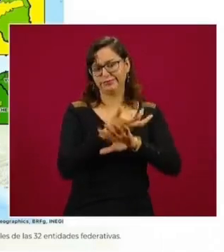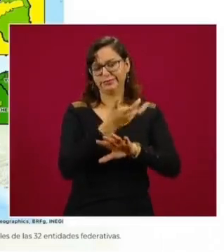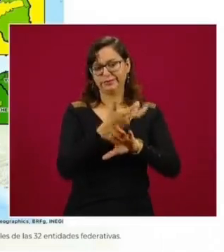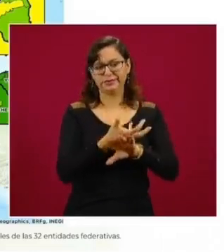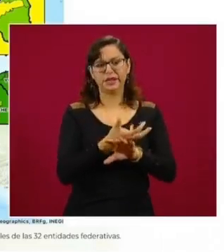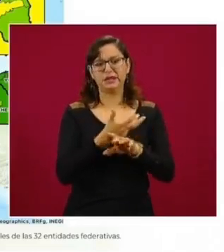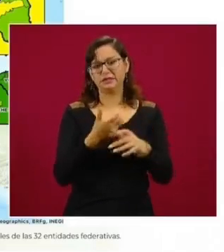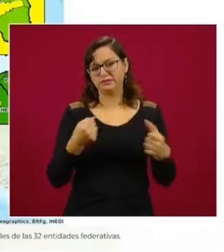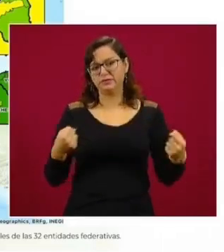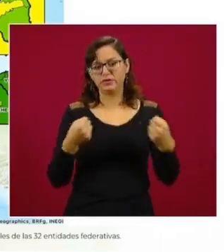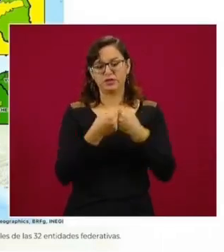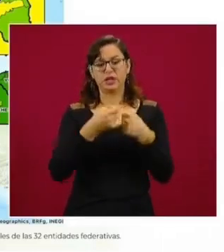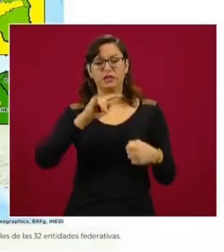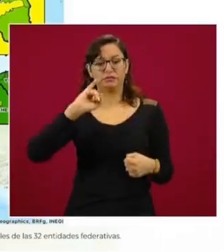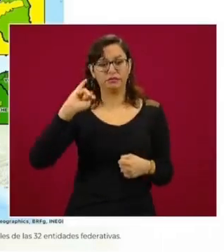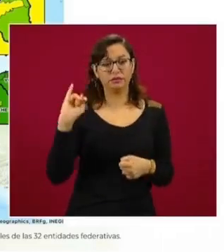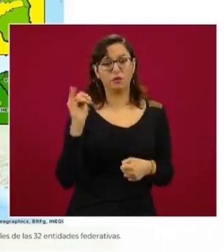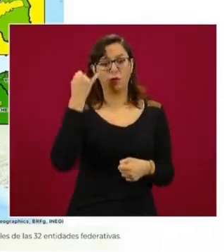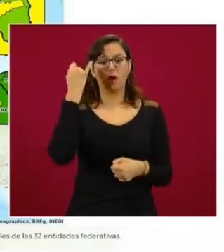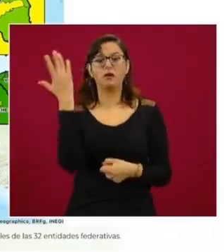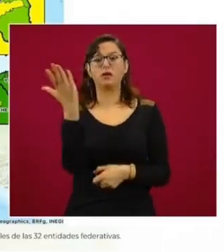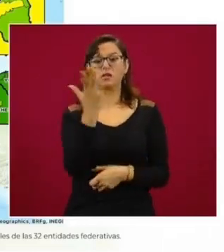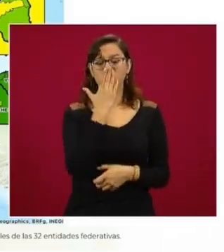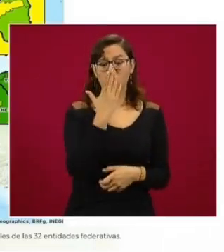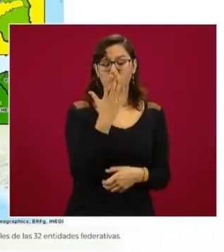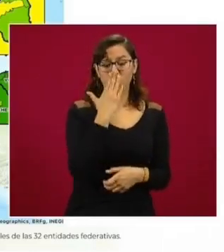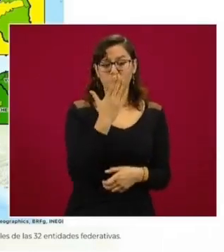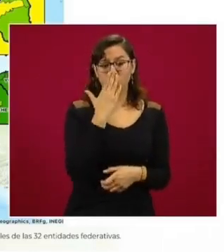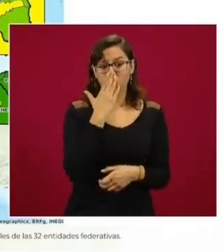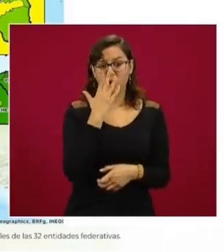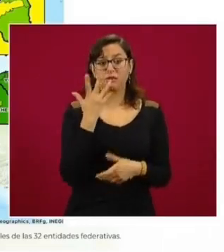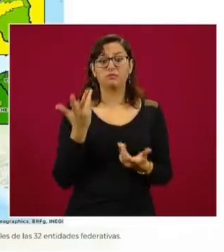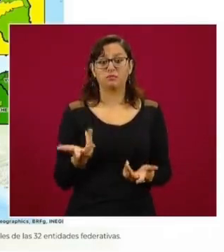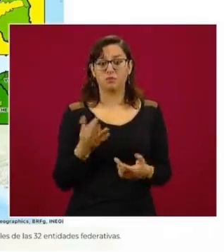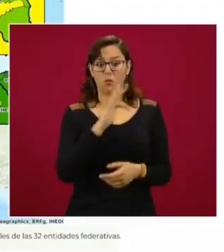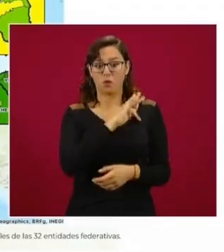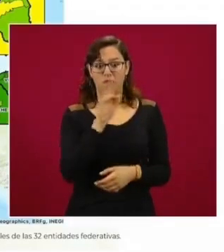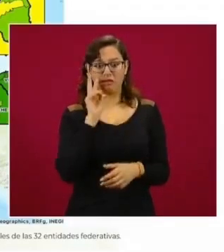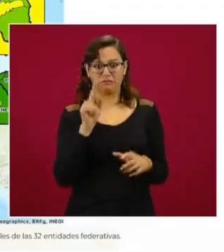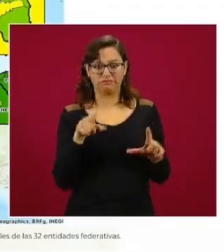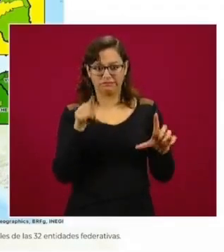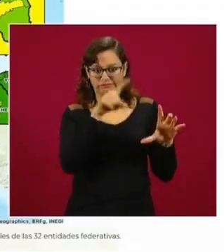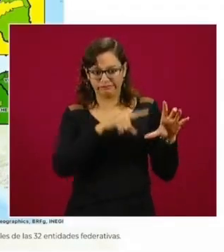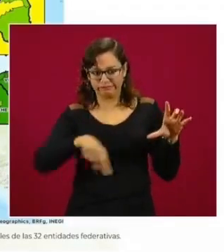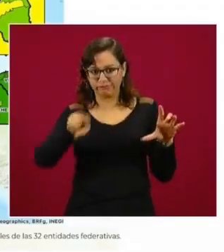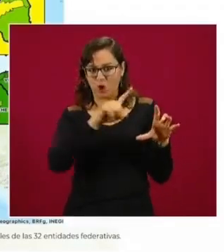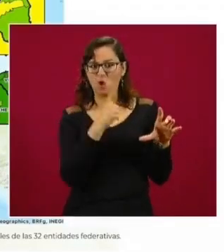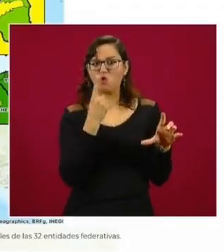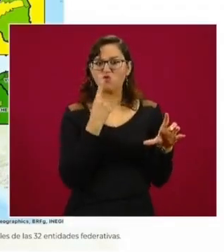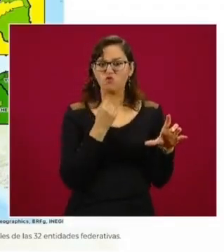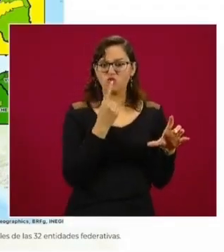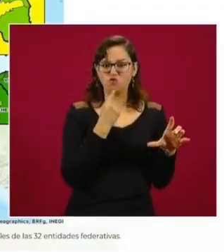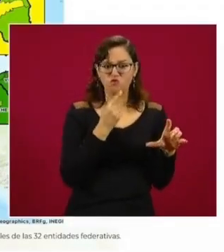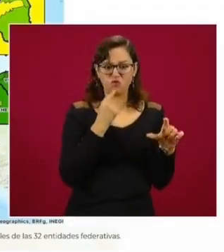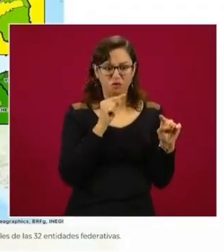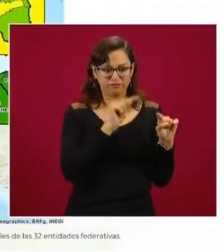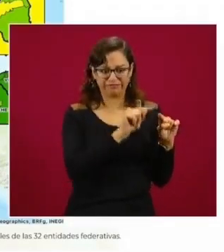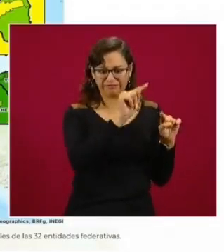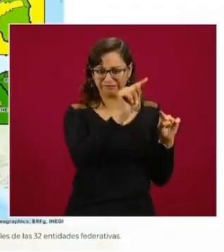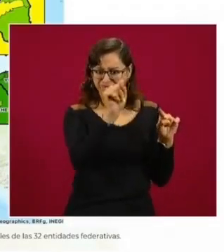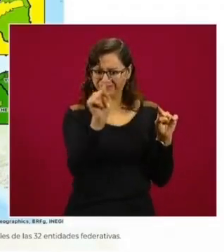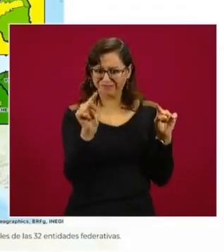Tijuana, aquí en Sonora hay una zona relevante, Guaymas, Empalme, Caborca,